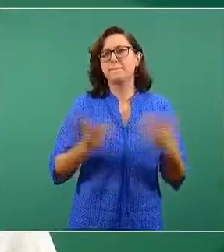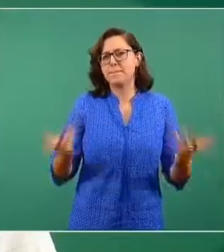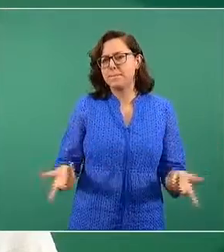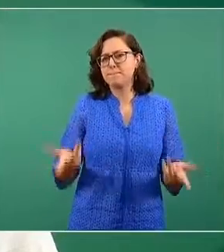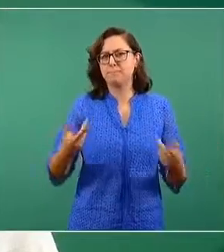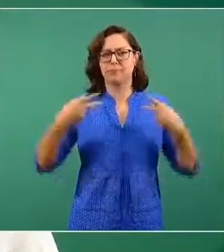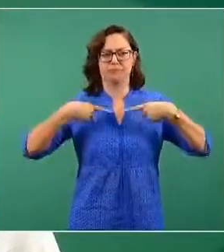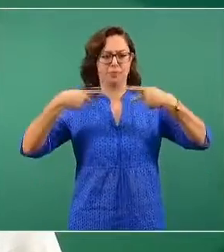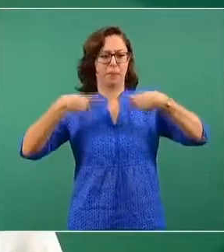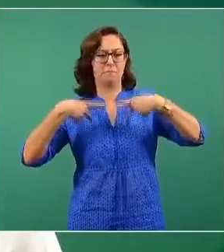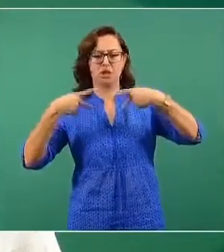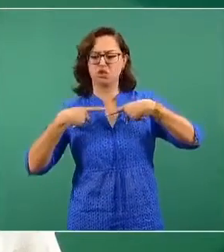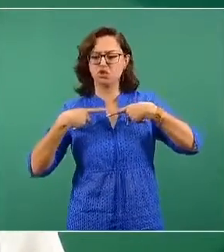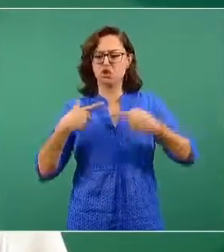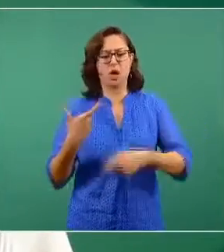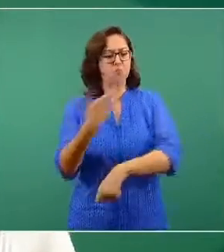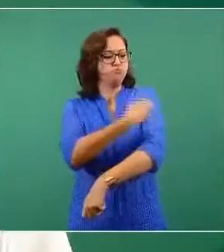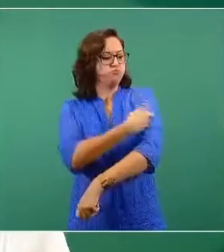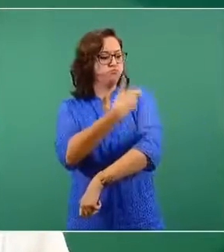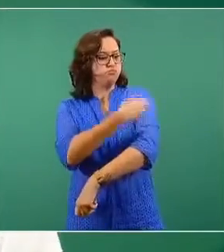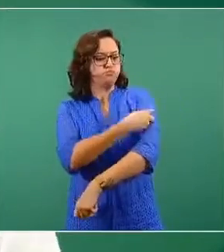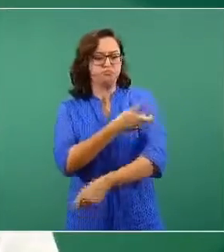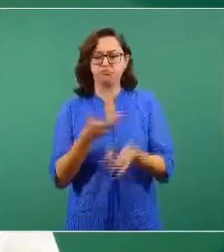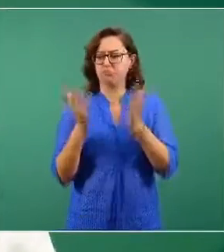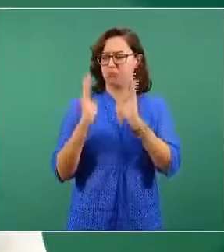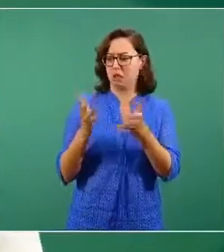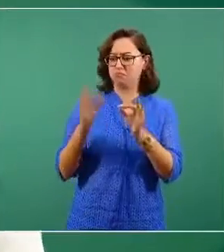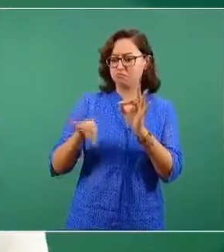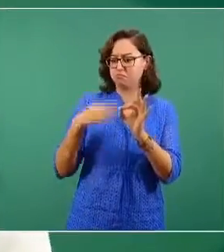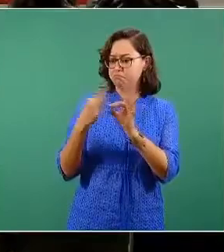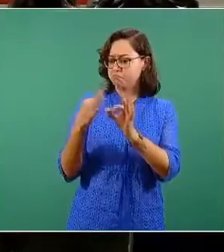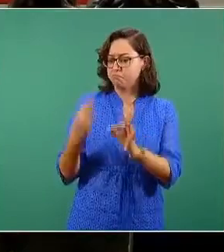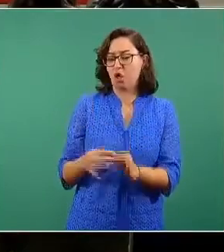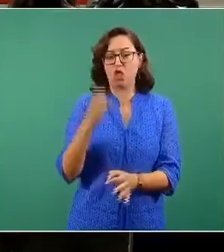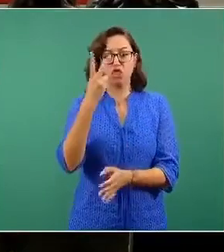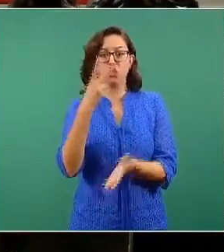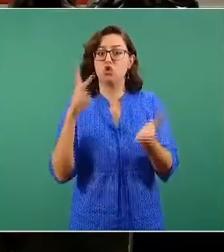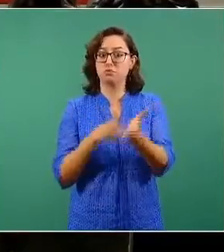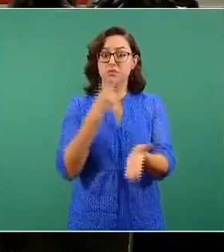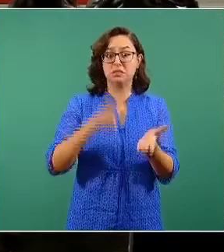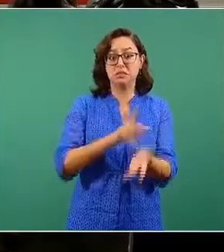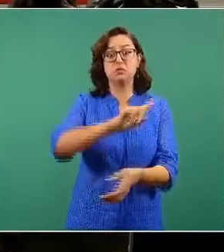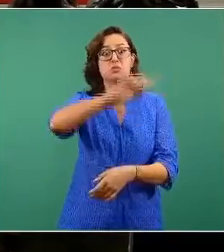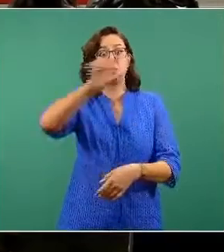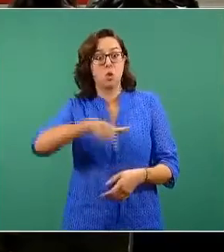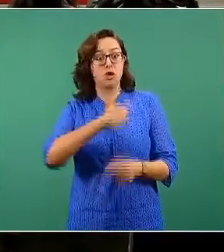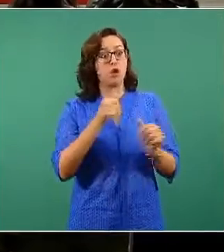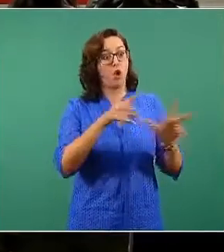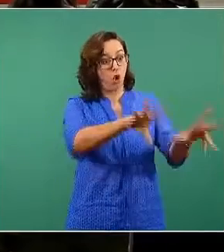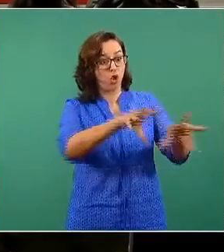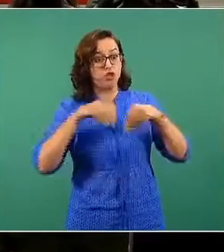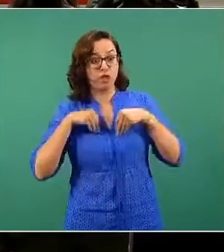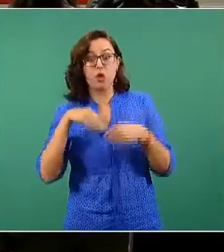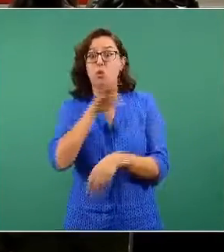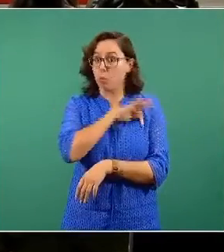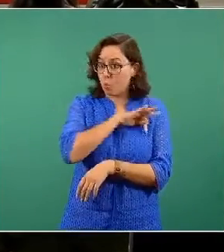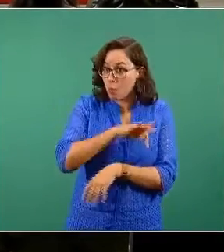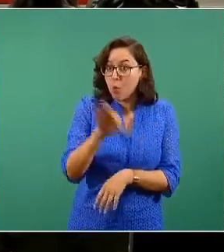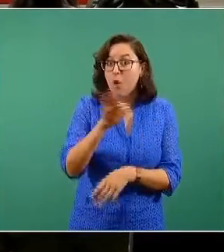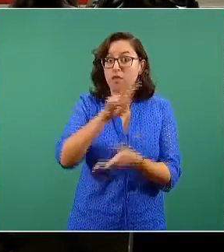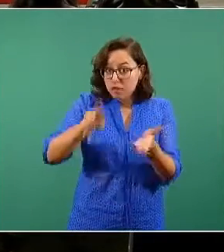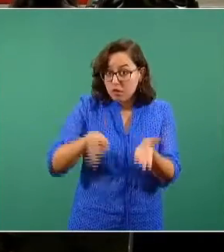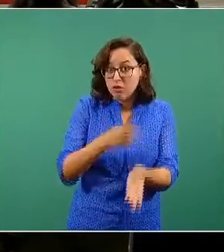presentar enfermedad COVID en caso de que ya tenga las dos dosis de vacuna? Como comentábamos en otras